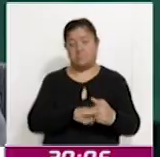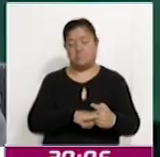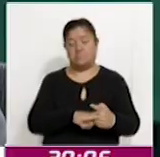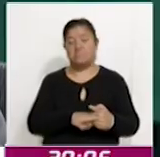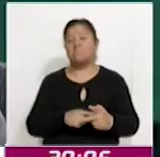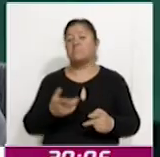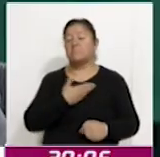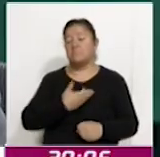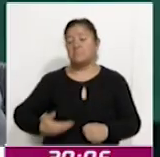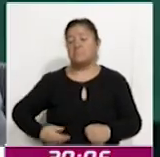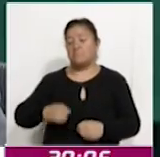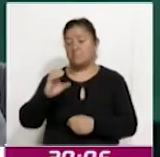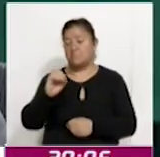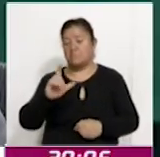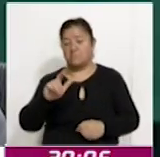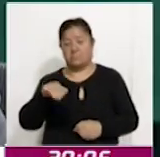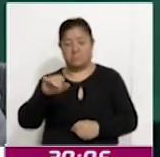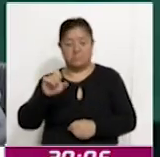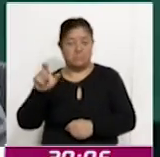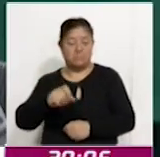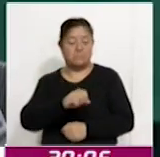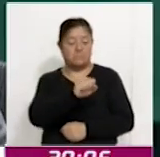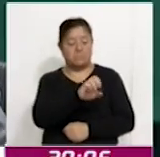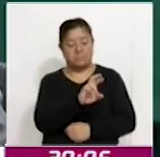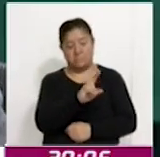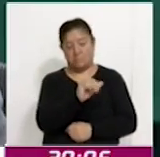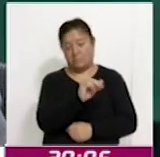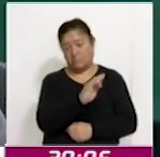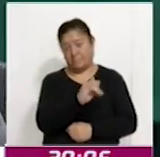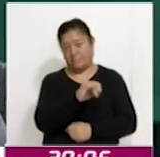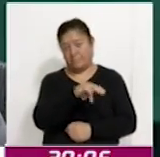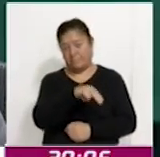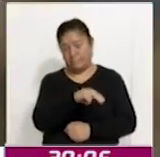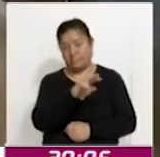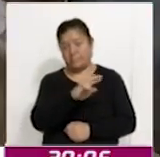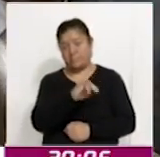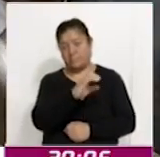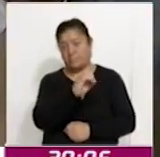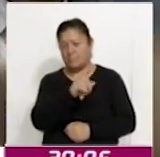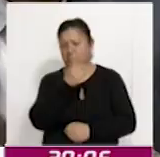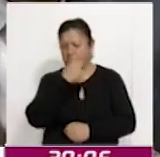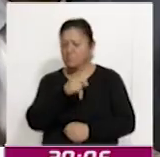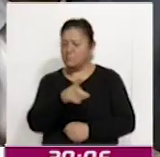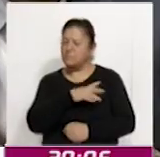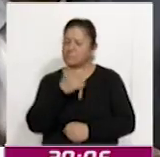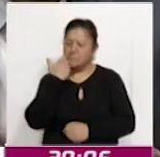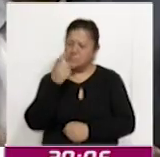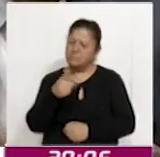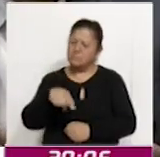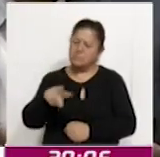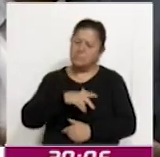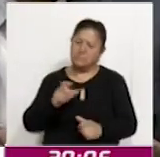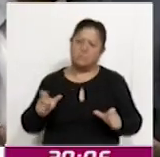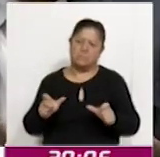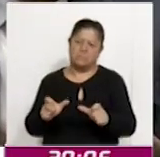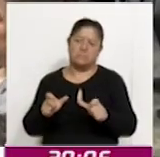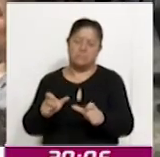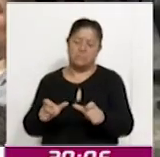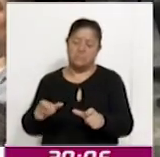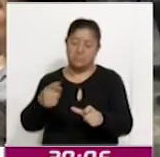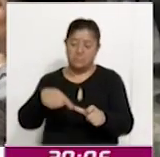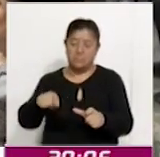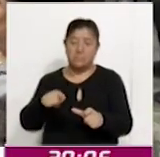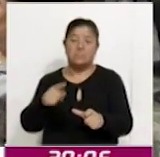del Colegio de Tlaxcala, Serafín Ríos Elorza, señaló que el sistema busca transformar la manera de apoyar a los emprendedores. En lugar de